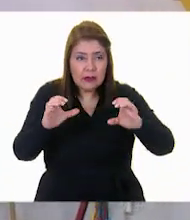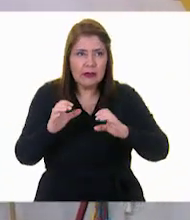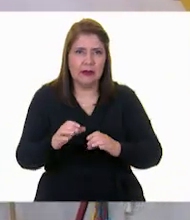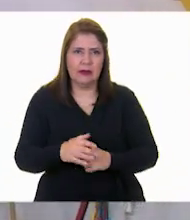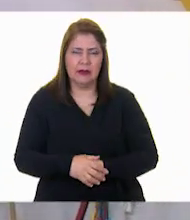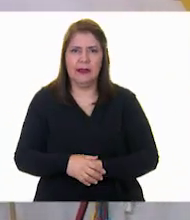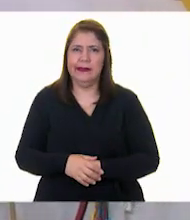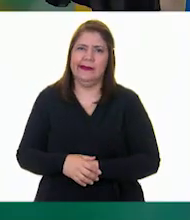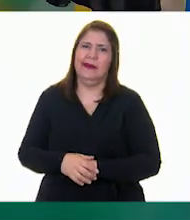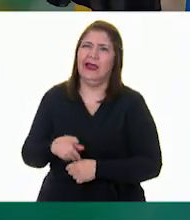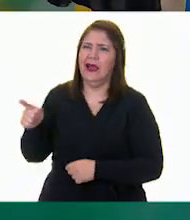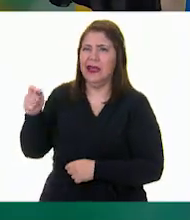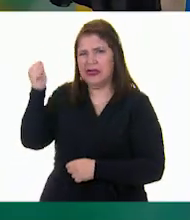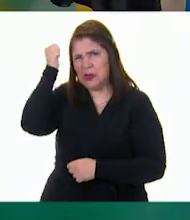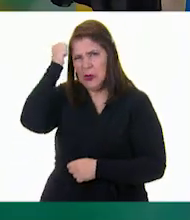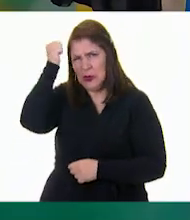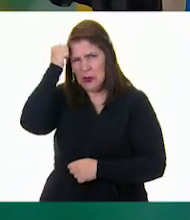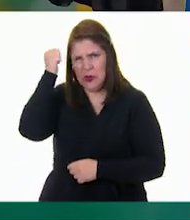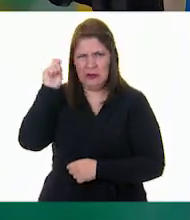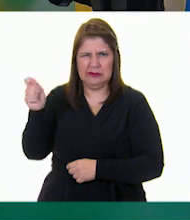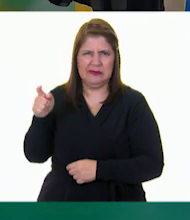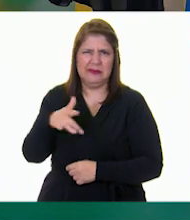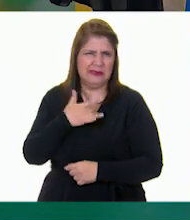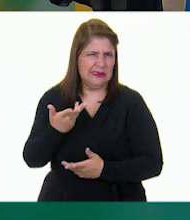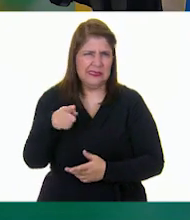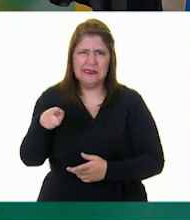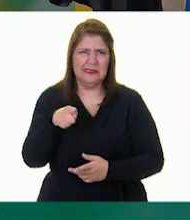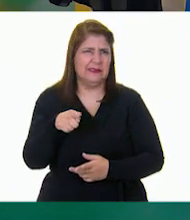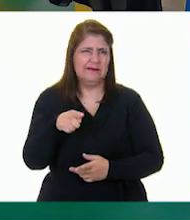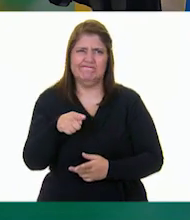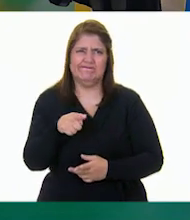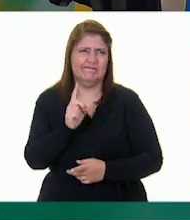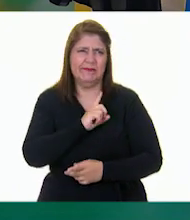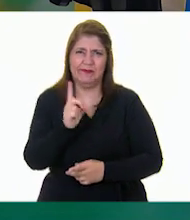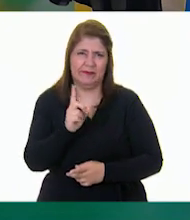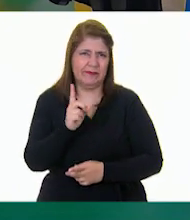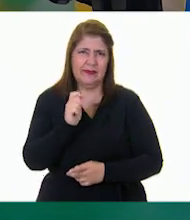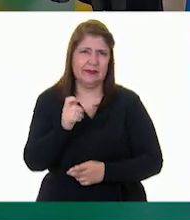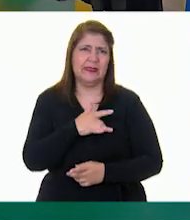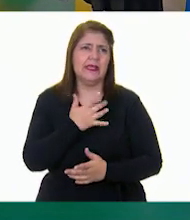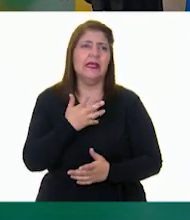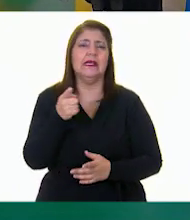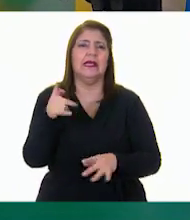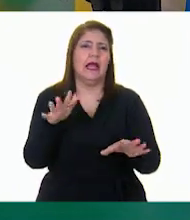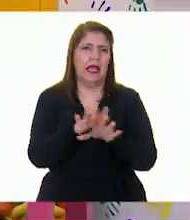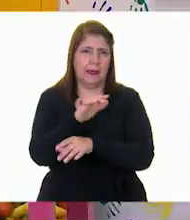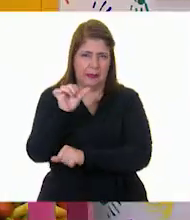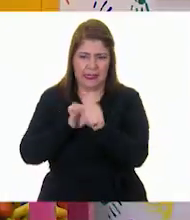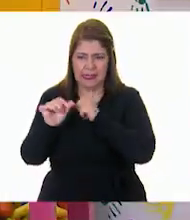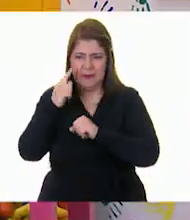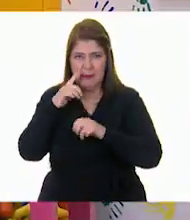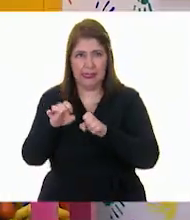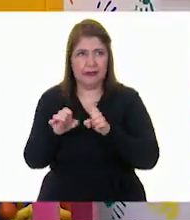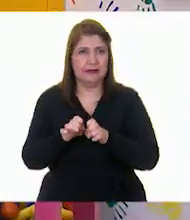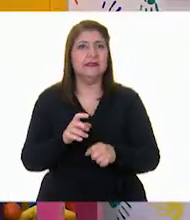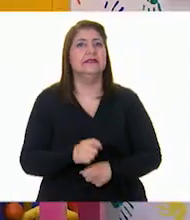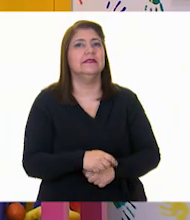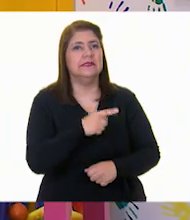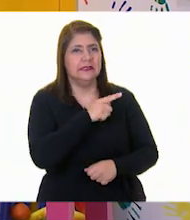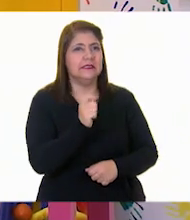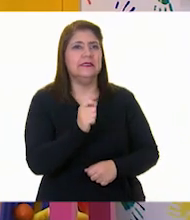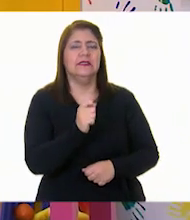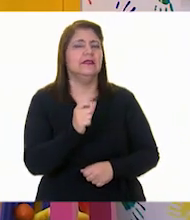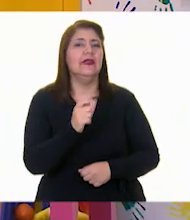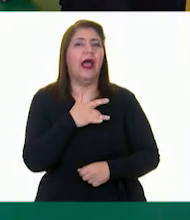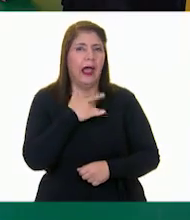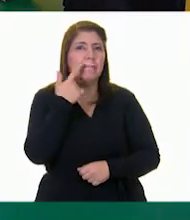Cocolizli, hoy te voy a convencer de que cambies de equipo. Sí, sí, muy bien, muy bien, superyo, Lizli.